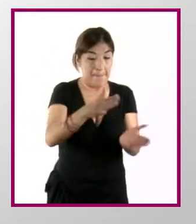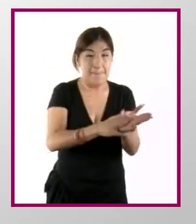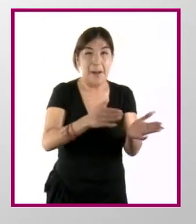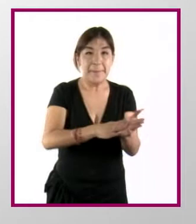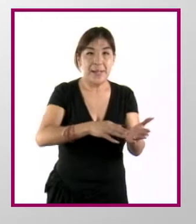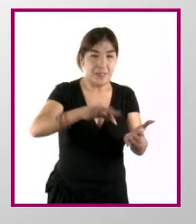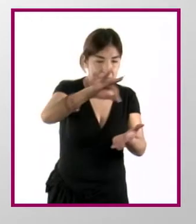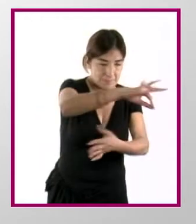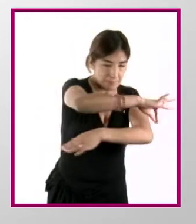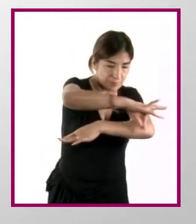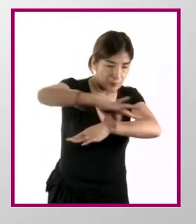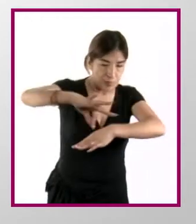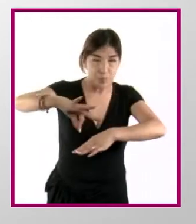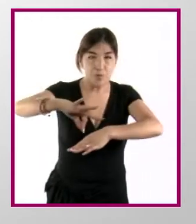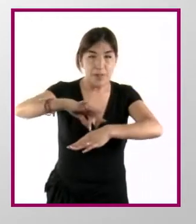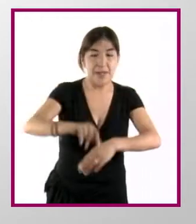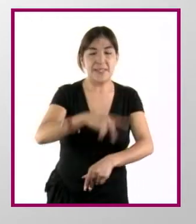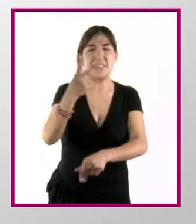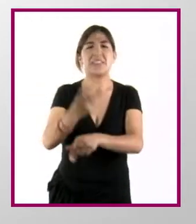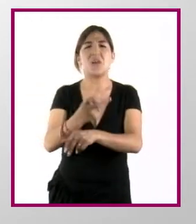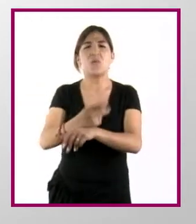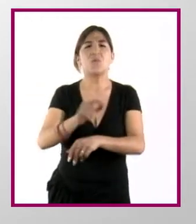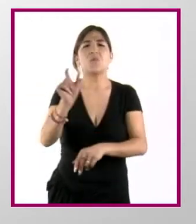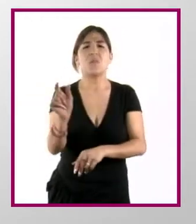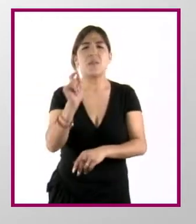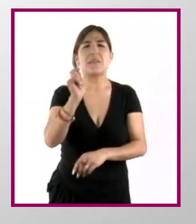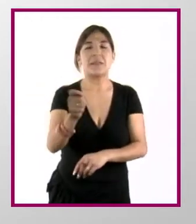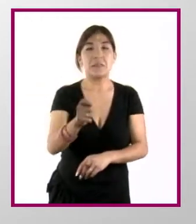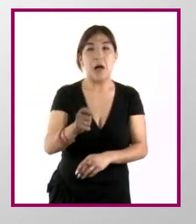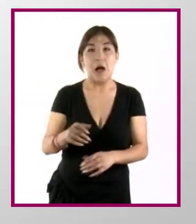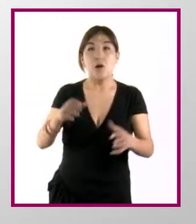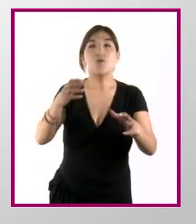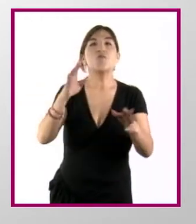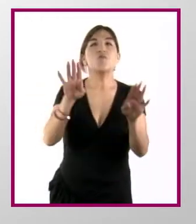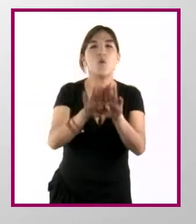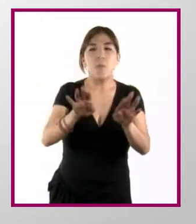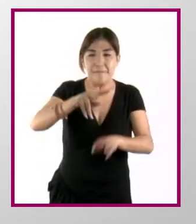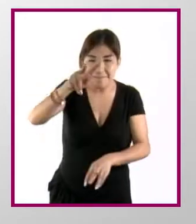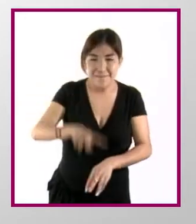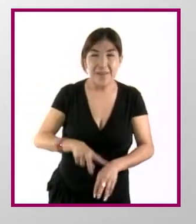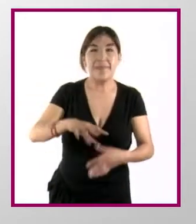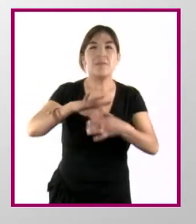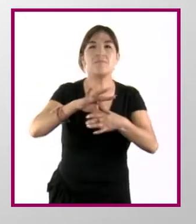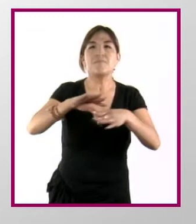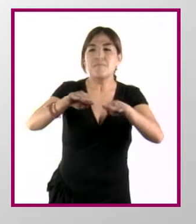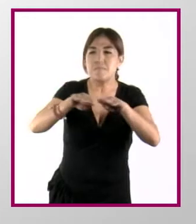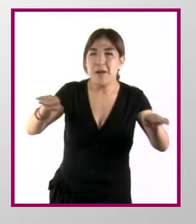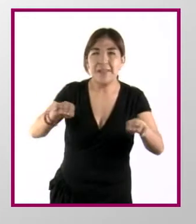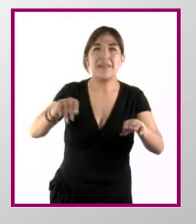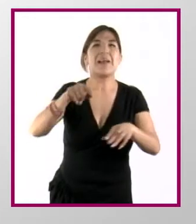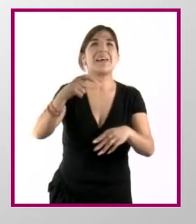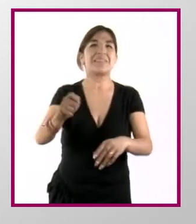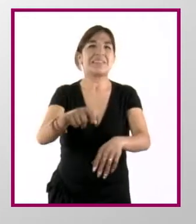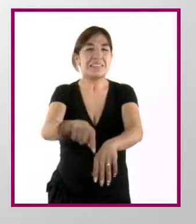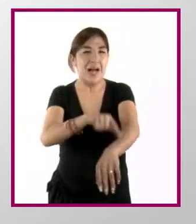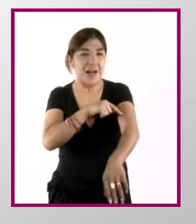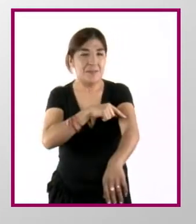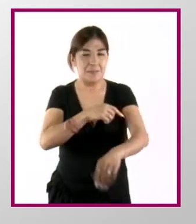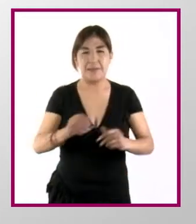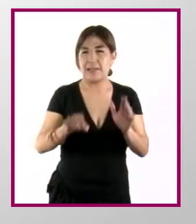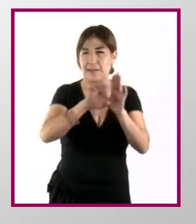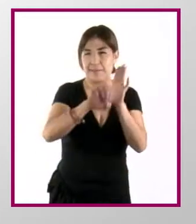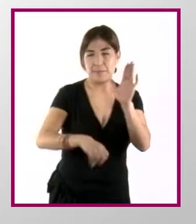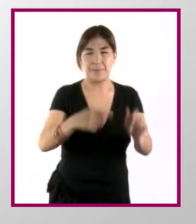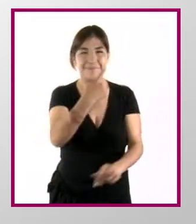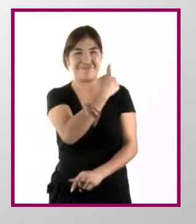El segundo número de la proporción se refiere a la realidad del objeto, a su auténtica medida. En nuestro ejemplo, una unidad de